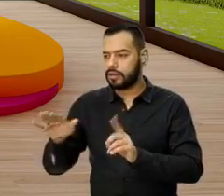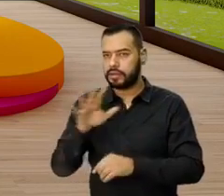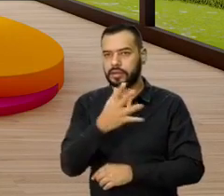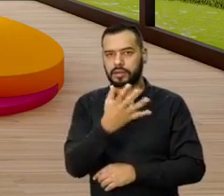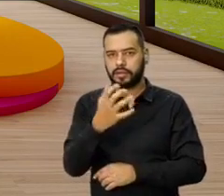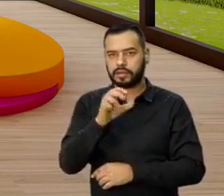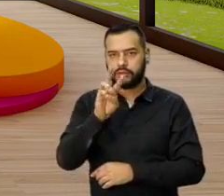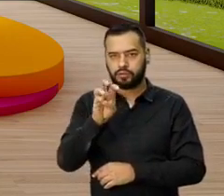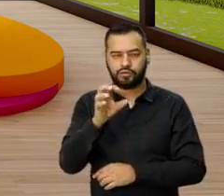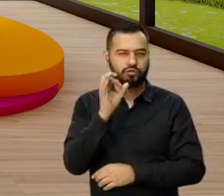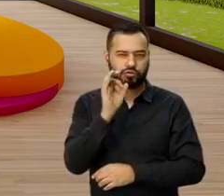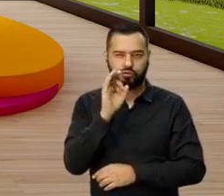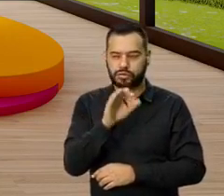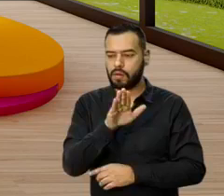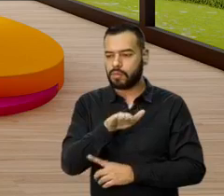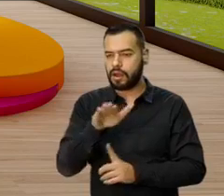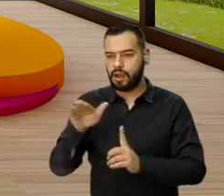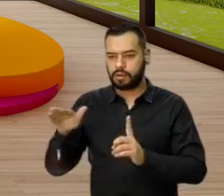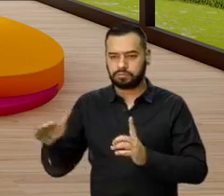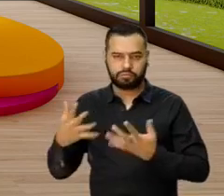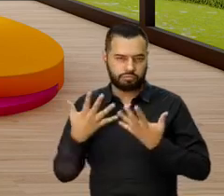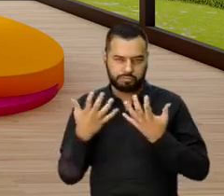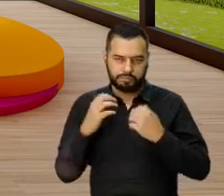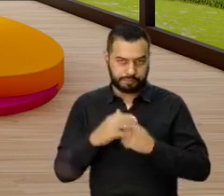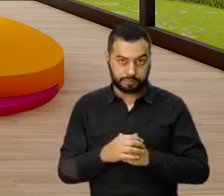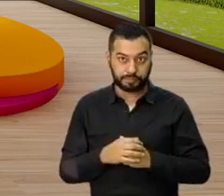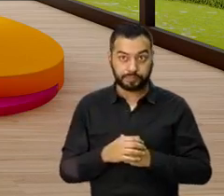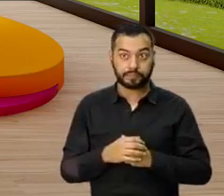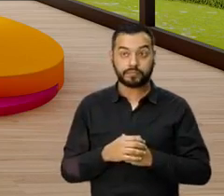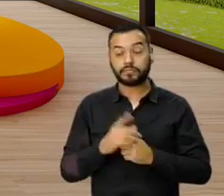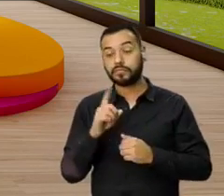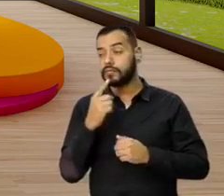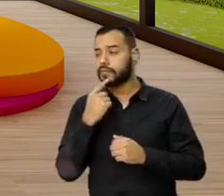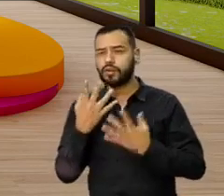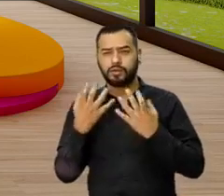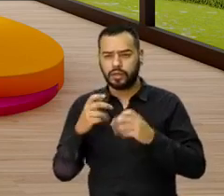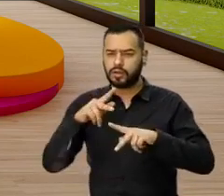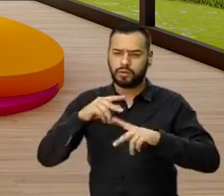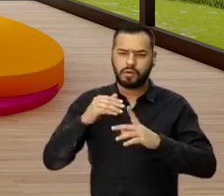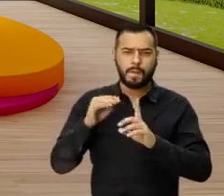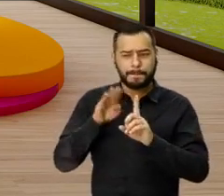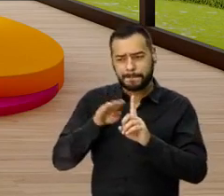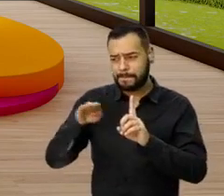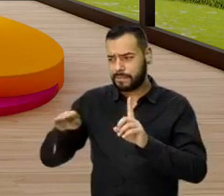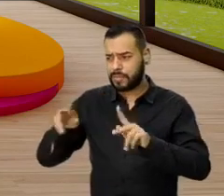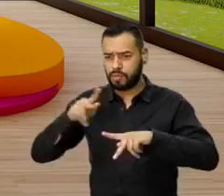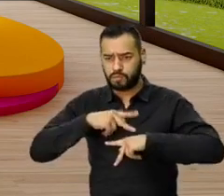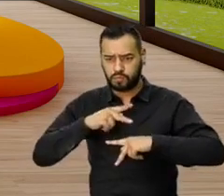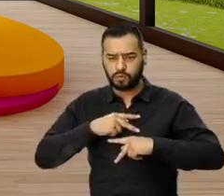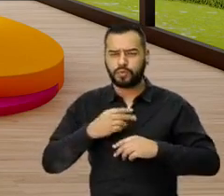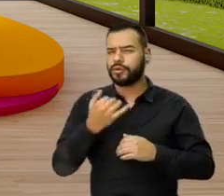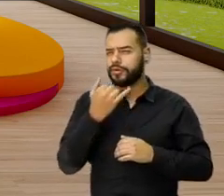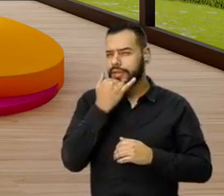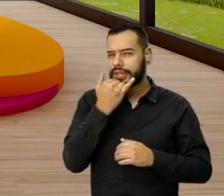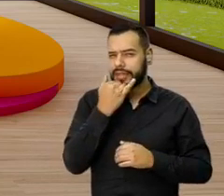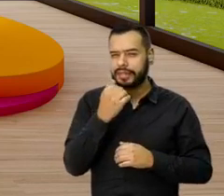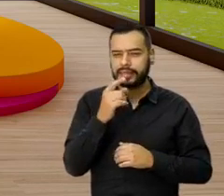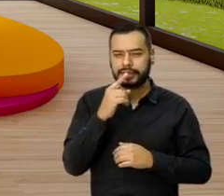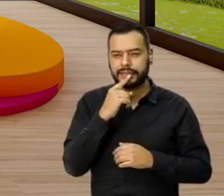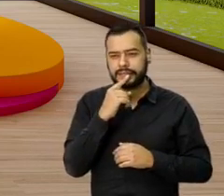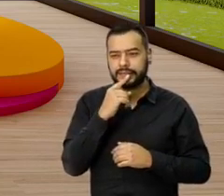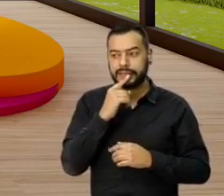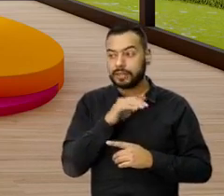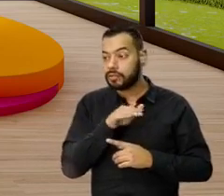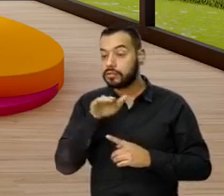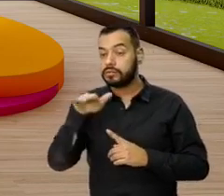Entonces siempre va a tener disponibilidad donde quiera. Ahora, ¿qué no? Que quiero tener mi propio parqueadero. ¿Qué sucede? No baja